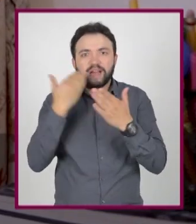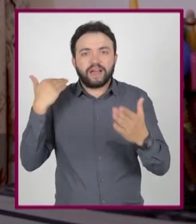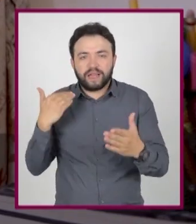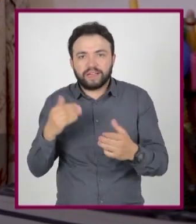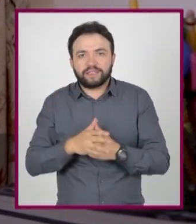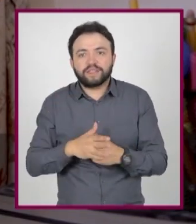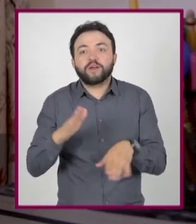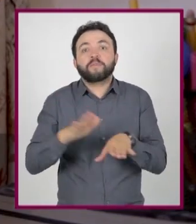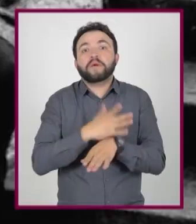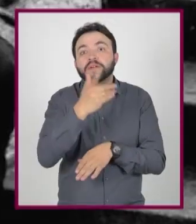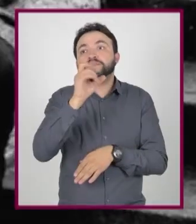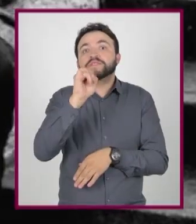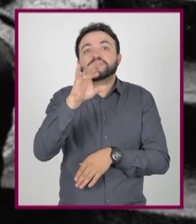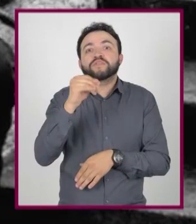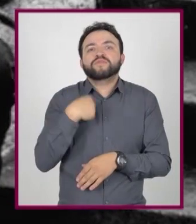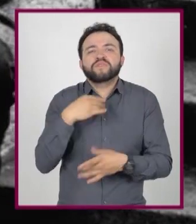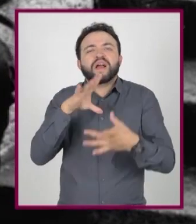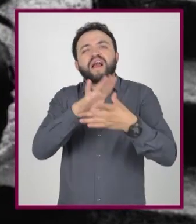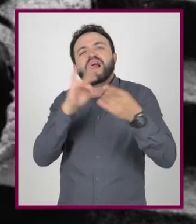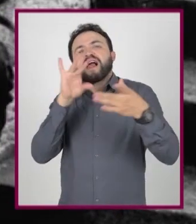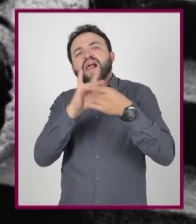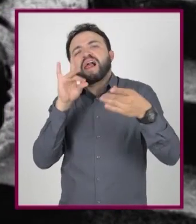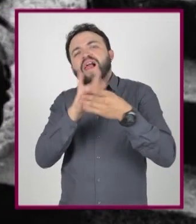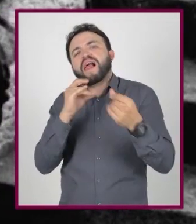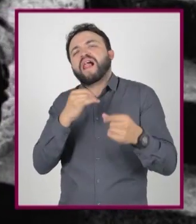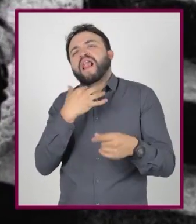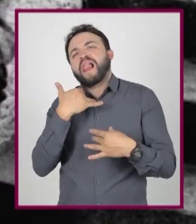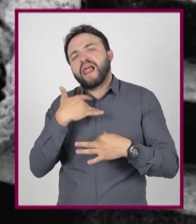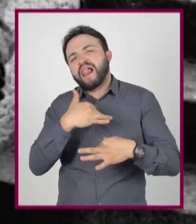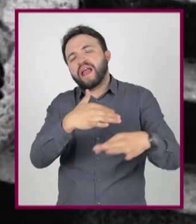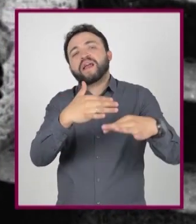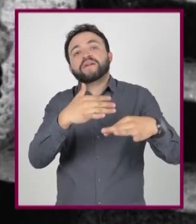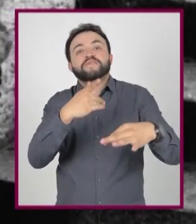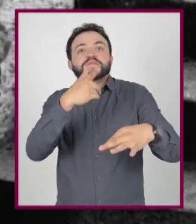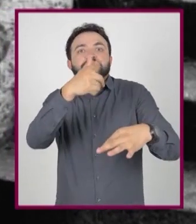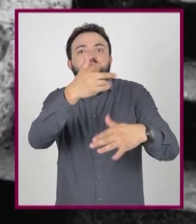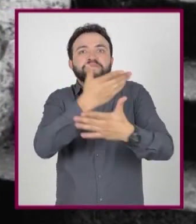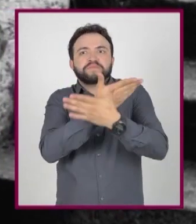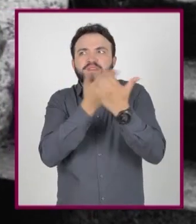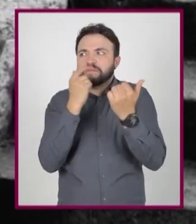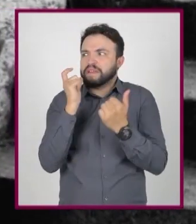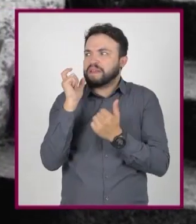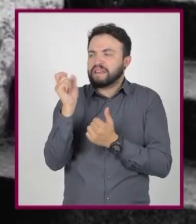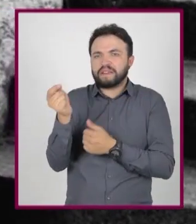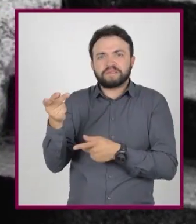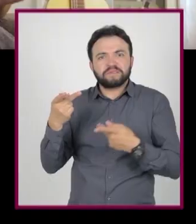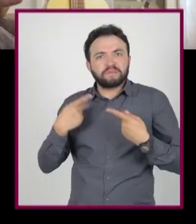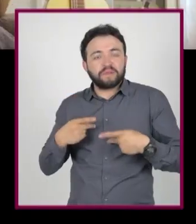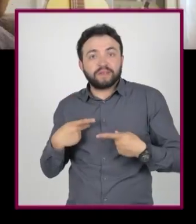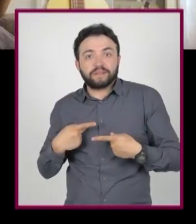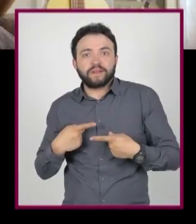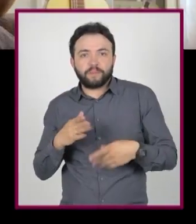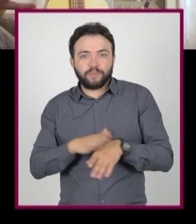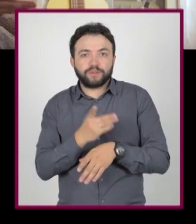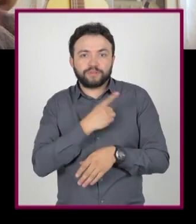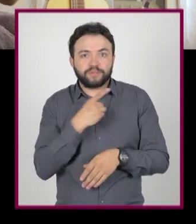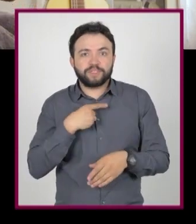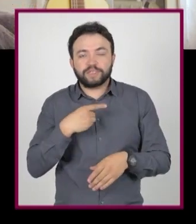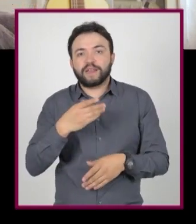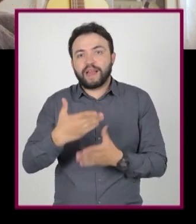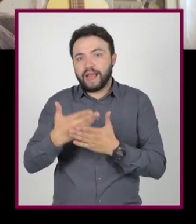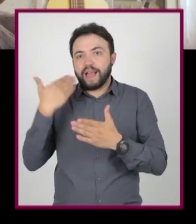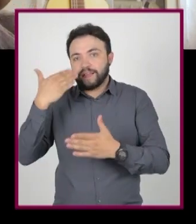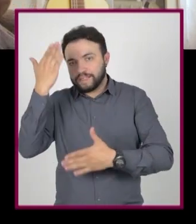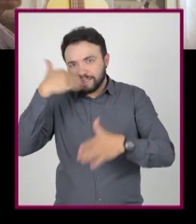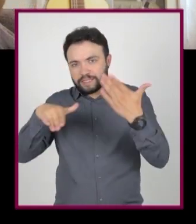ejemplo, quién es Julio Cortázar? Porque fue un autor latinoamericano muy reconocido y su obra trascendió fronteras y temporalidades por lo